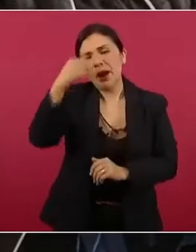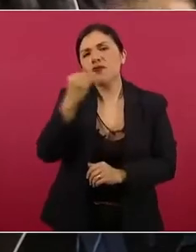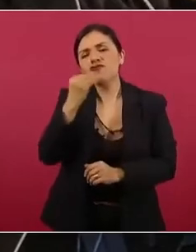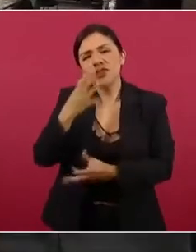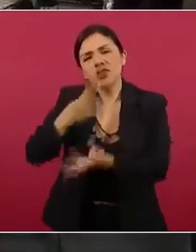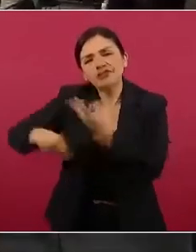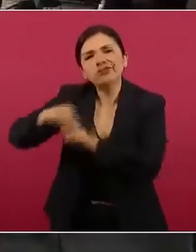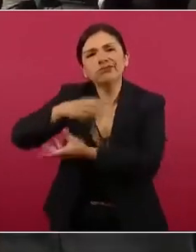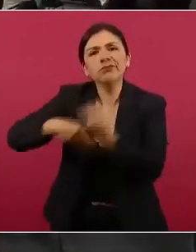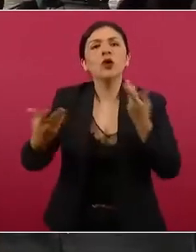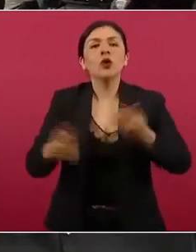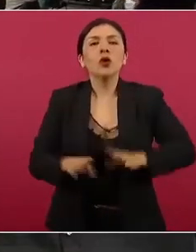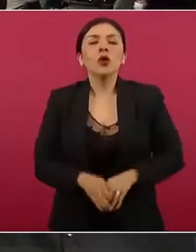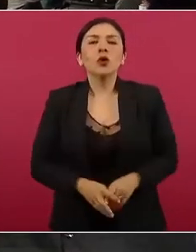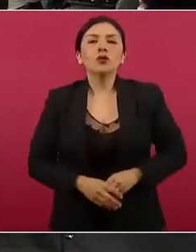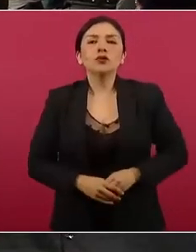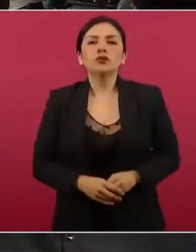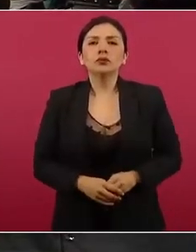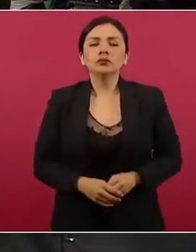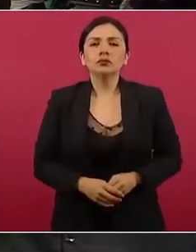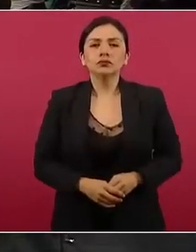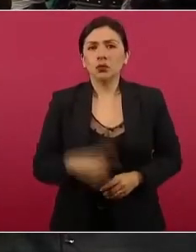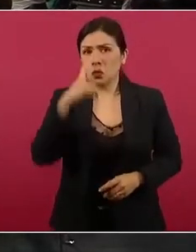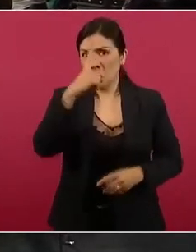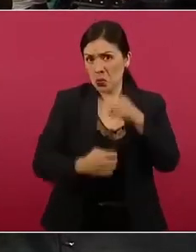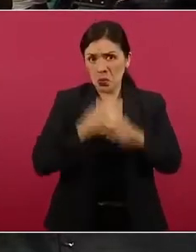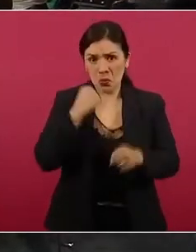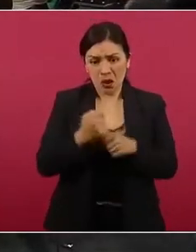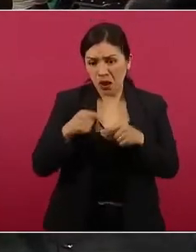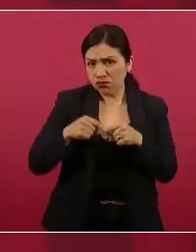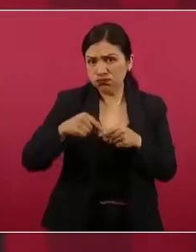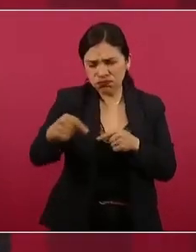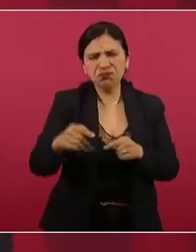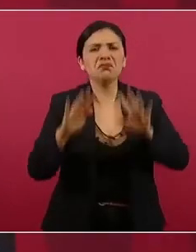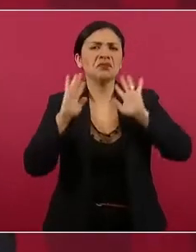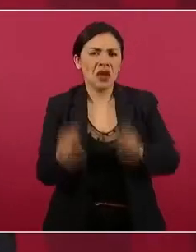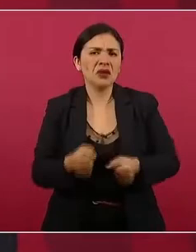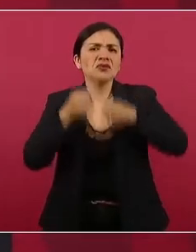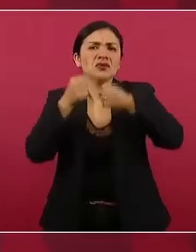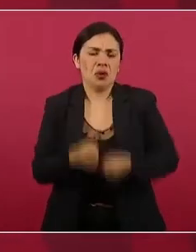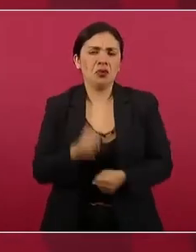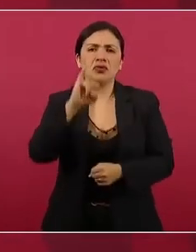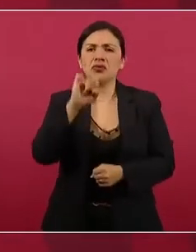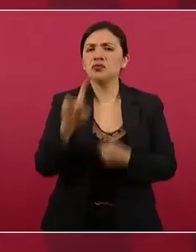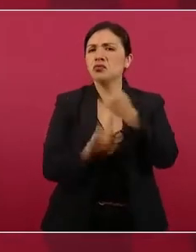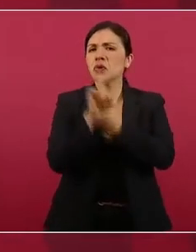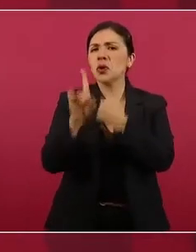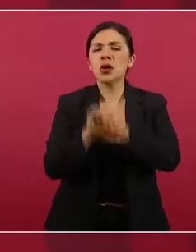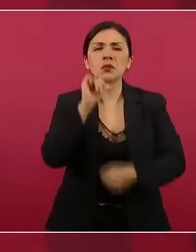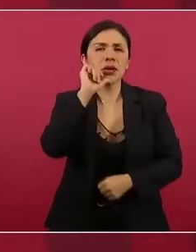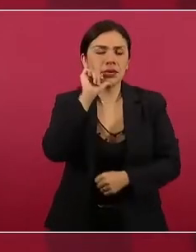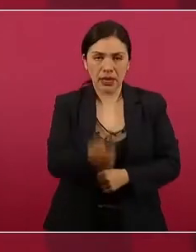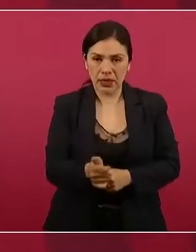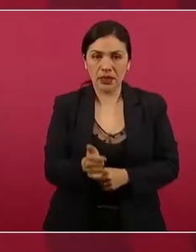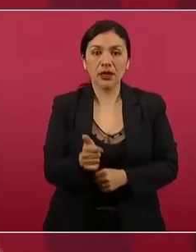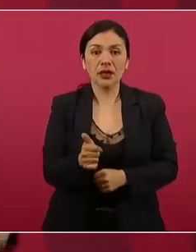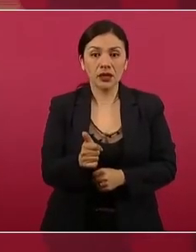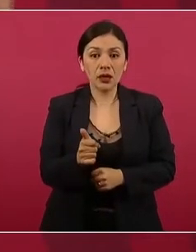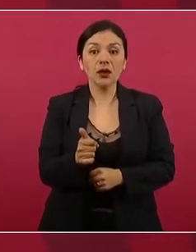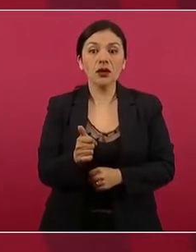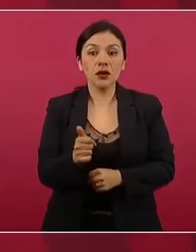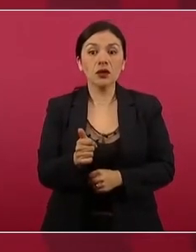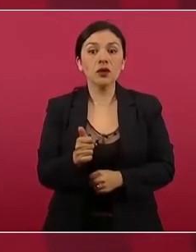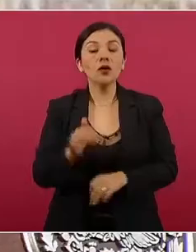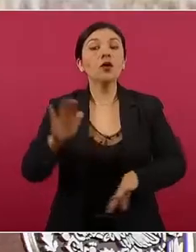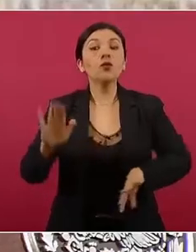alimentaria? Todo el año este lo tenemos garantizado, no tenemos problema, porque